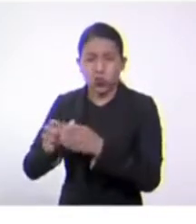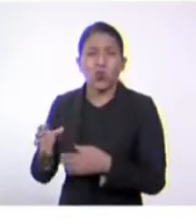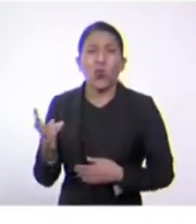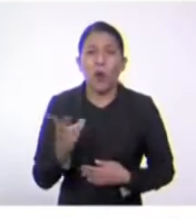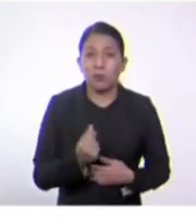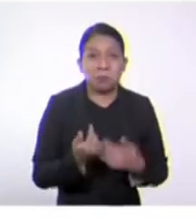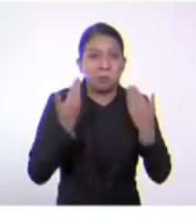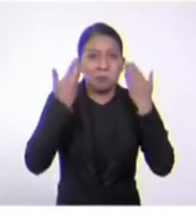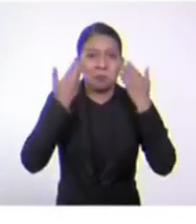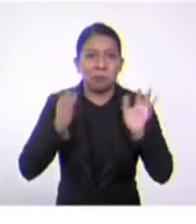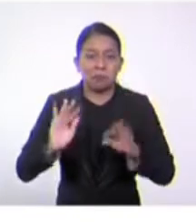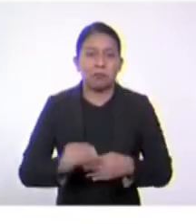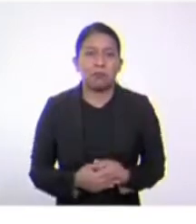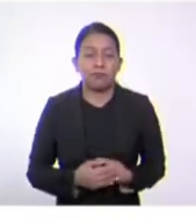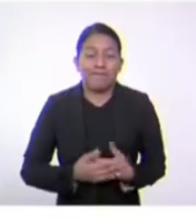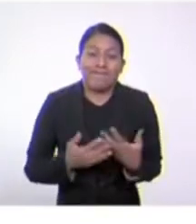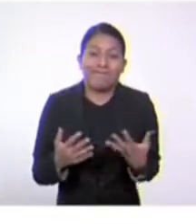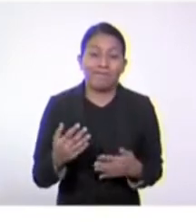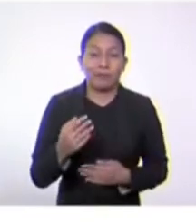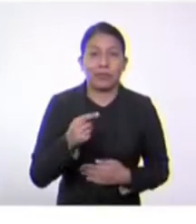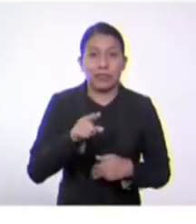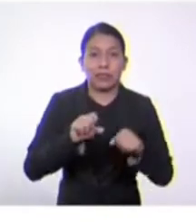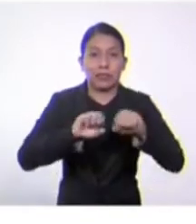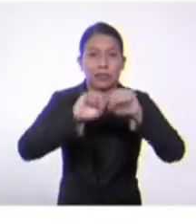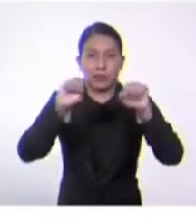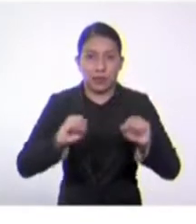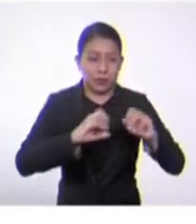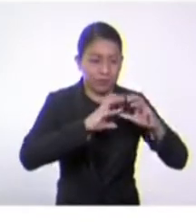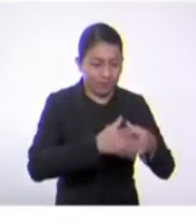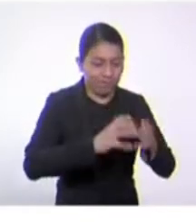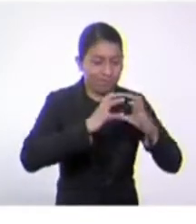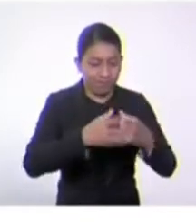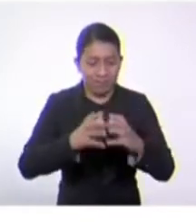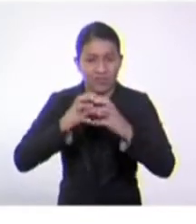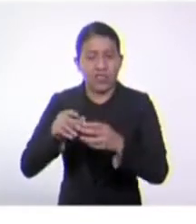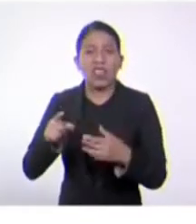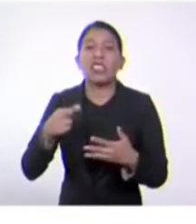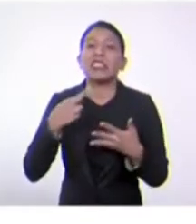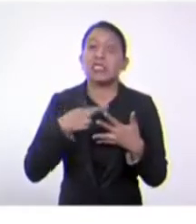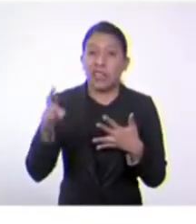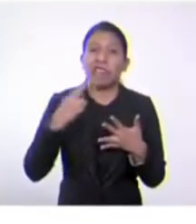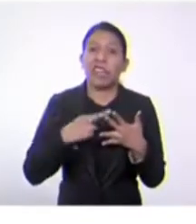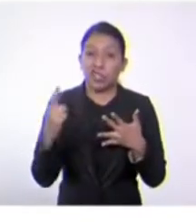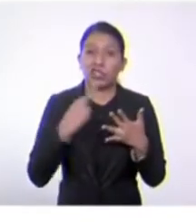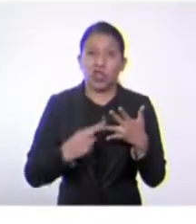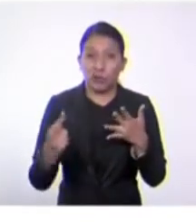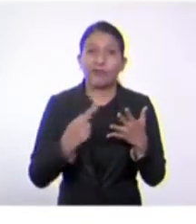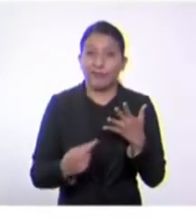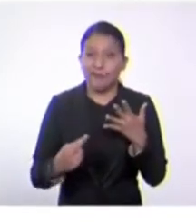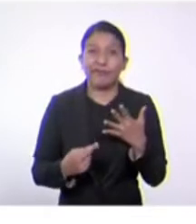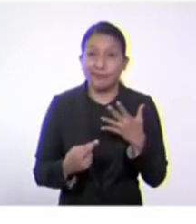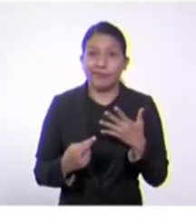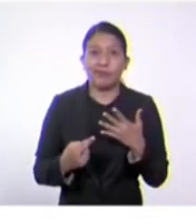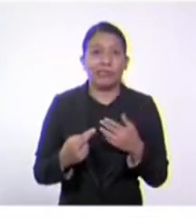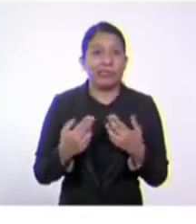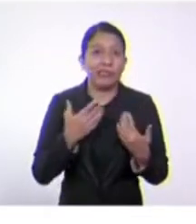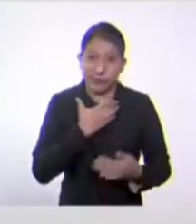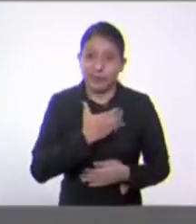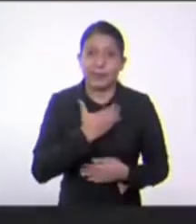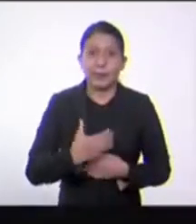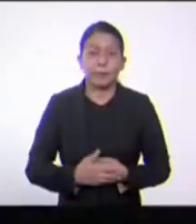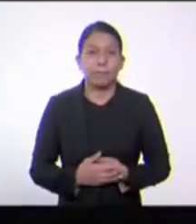Por lo tanto, se considera que el sistema de reinos está en revisión, resultando poco práctico.